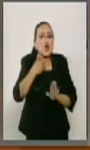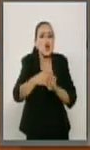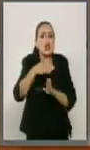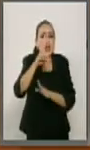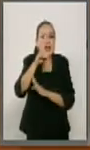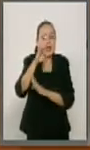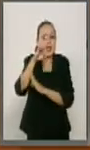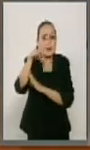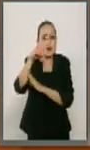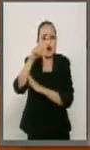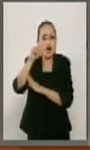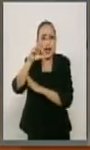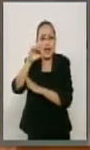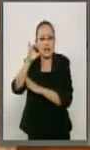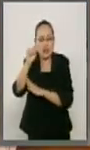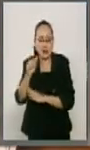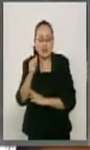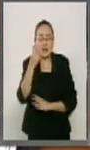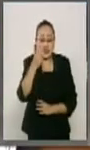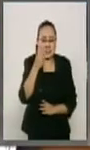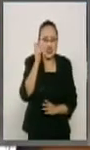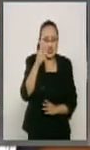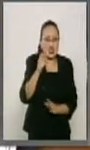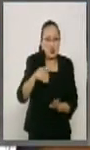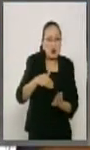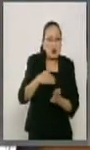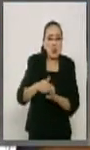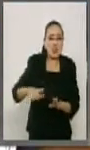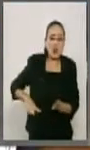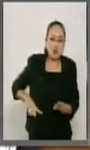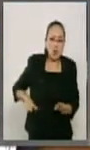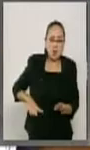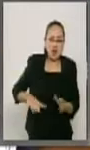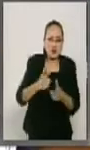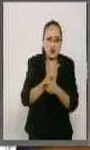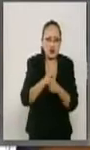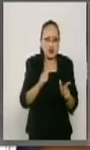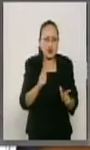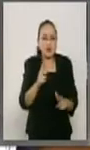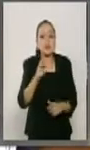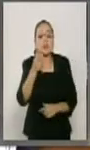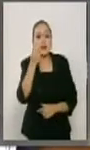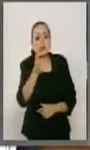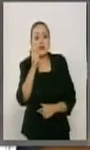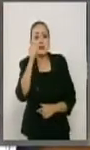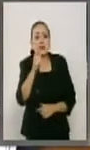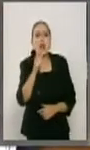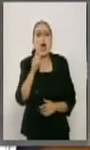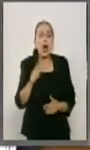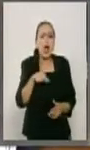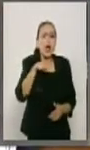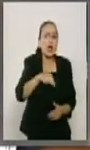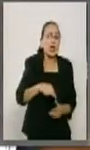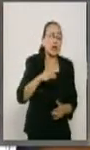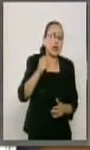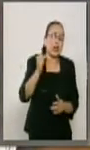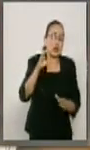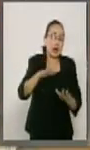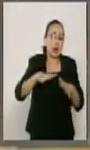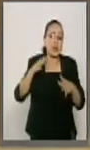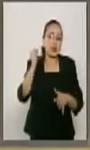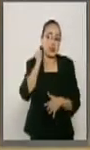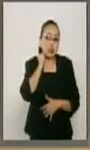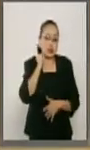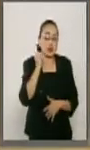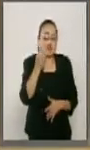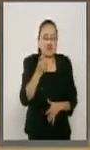lastima el Estado de Derecho, eso lastima el Legislativo y vulnera las facultades del Senado. Por